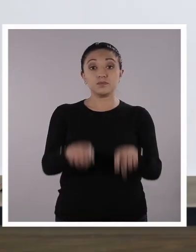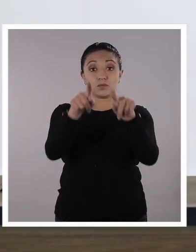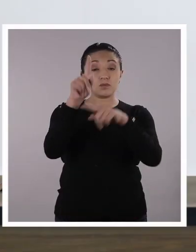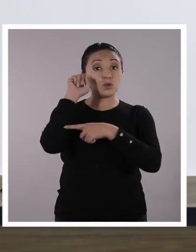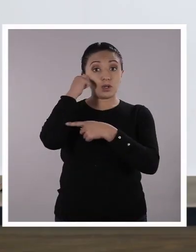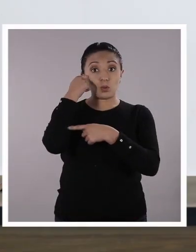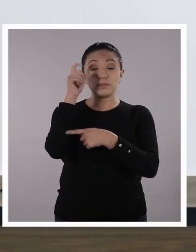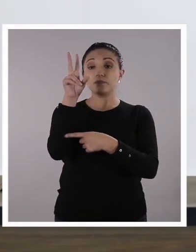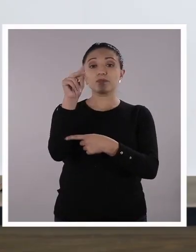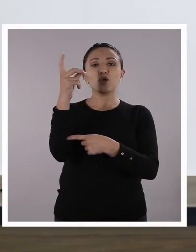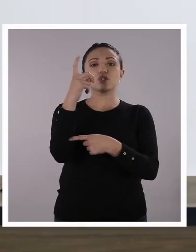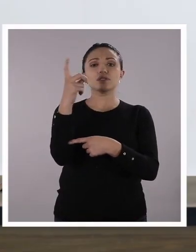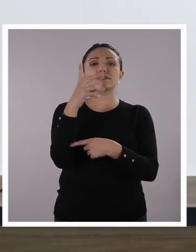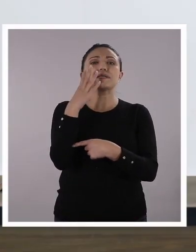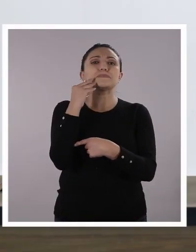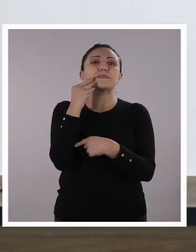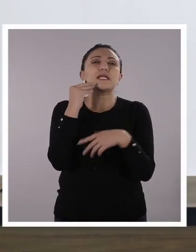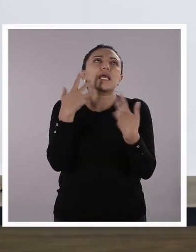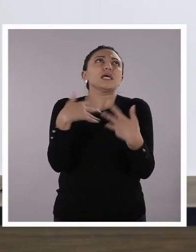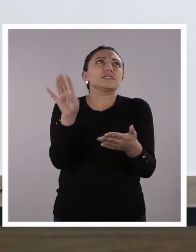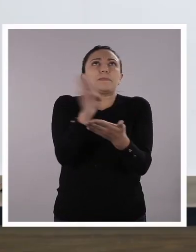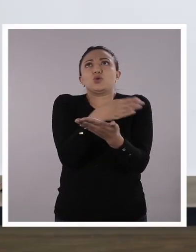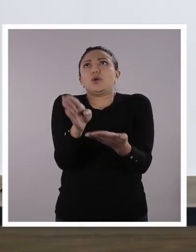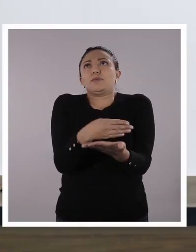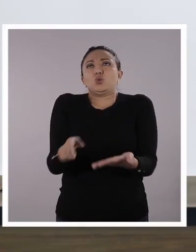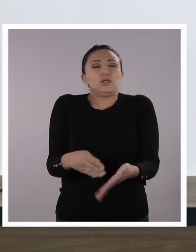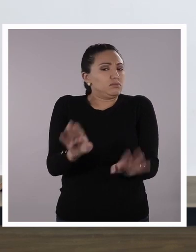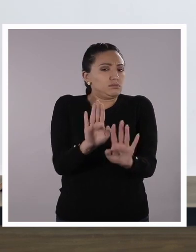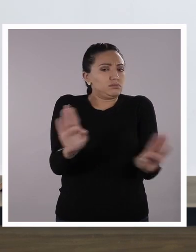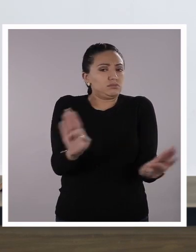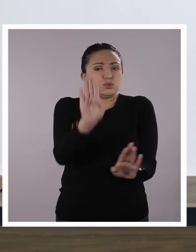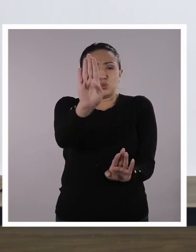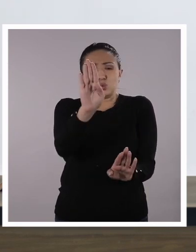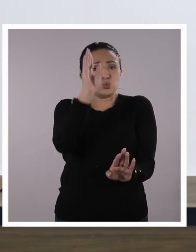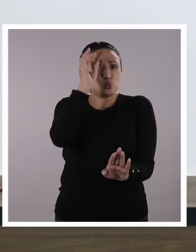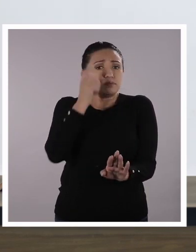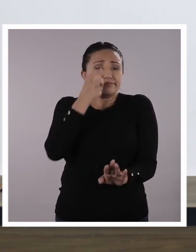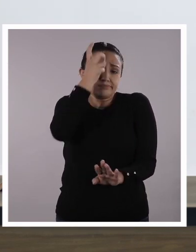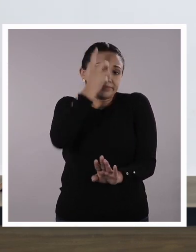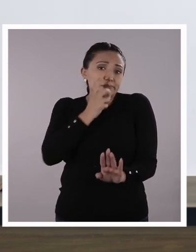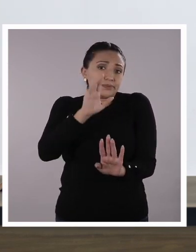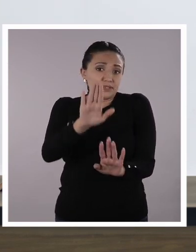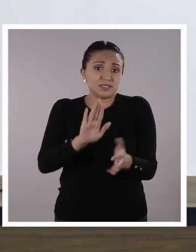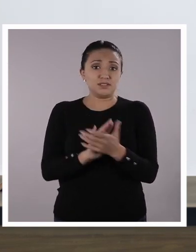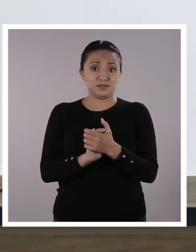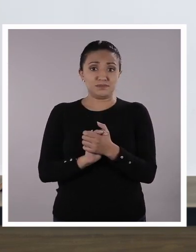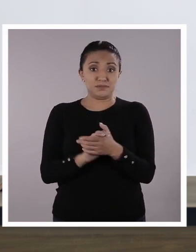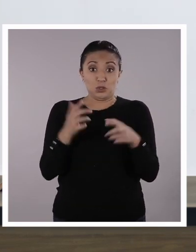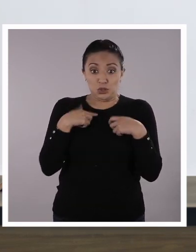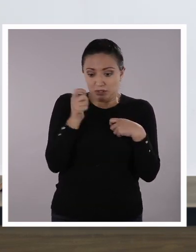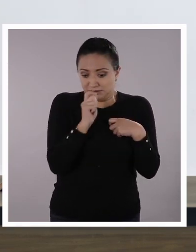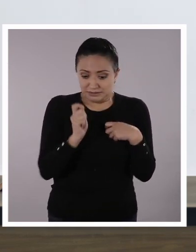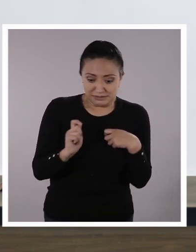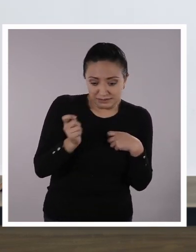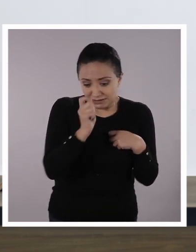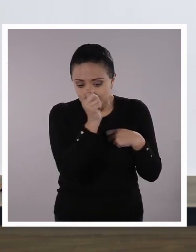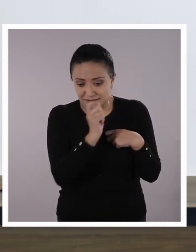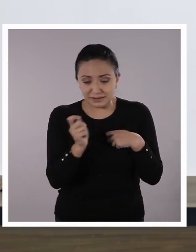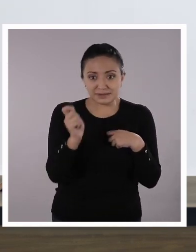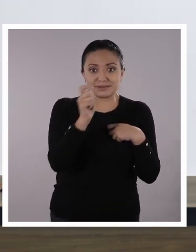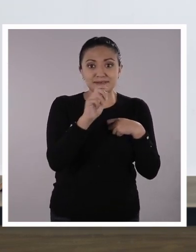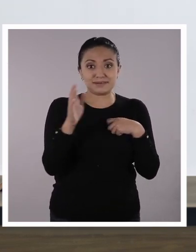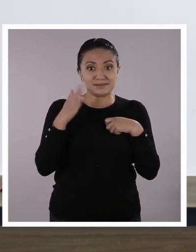Recuerde que no necesita ser experto en pintura para hacer algo. Lo bonito, lo va a hacer súper bien. Yo estoy emocionada porque